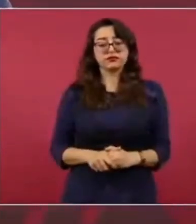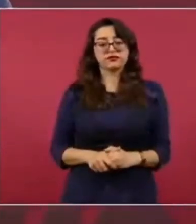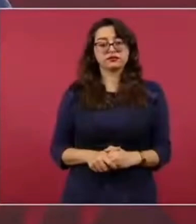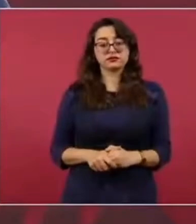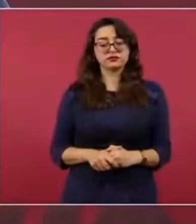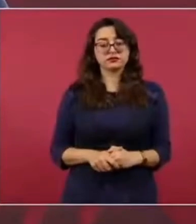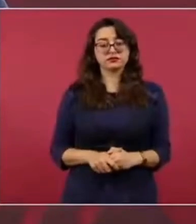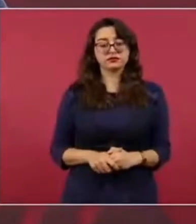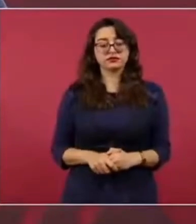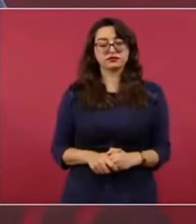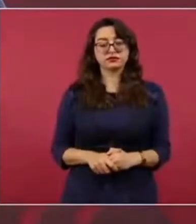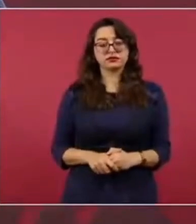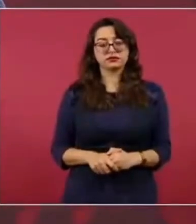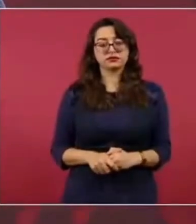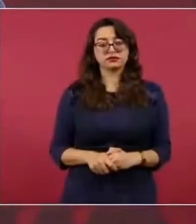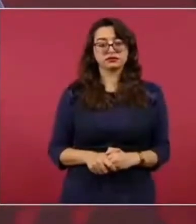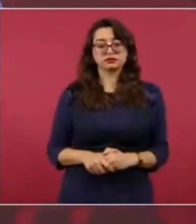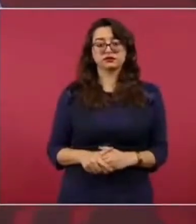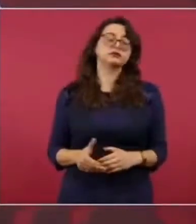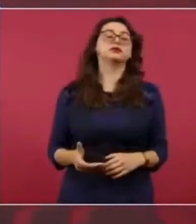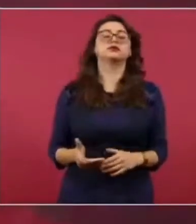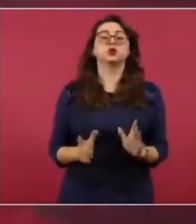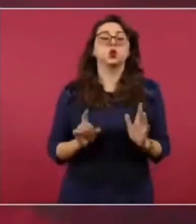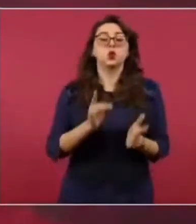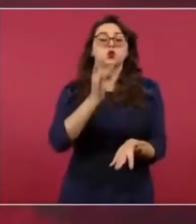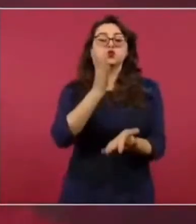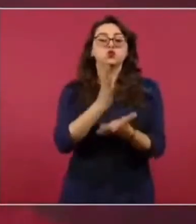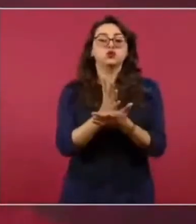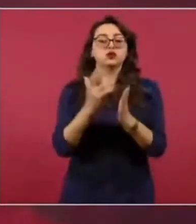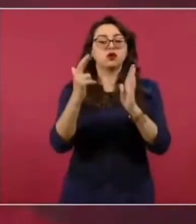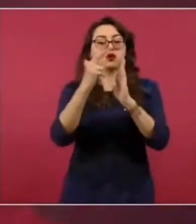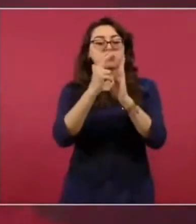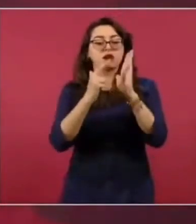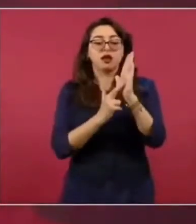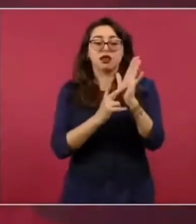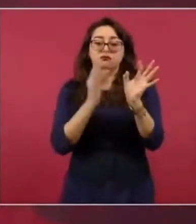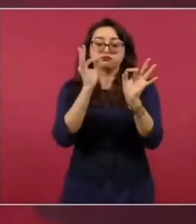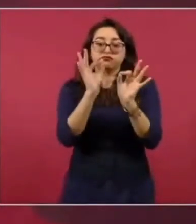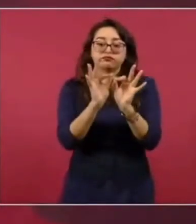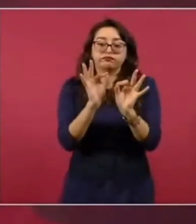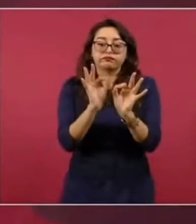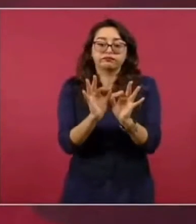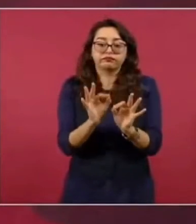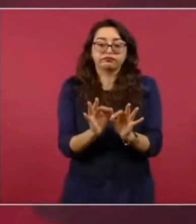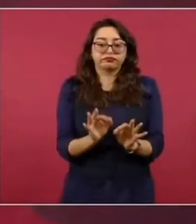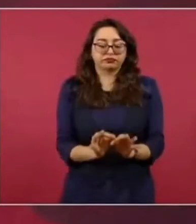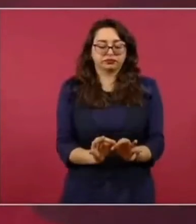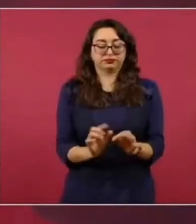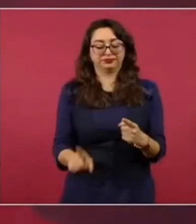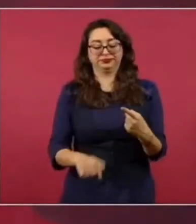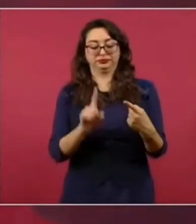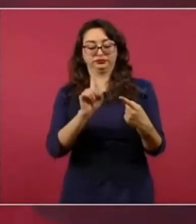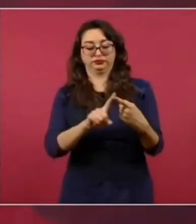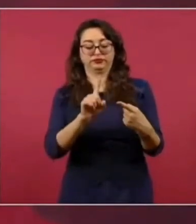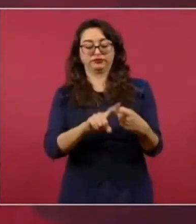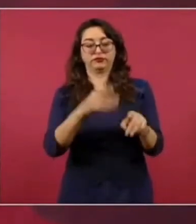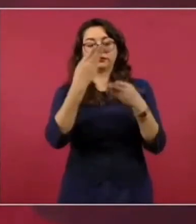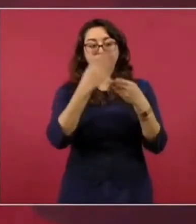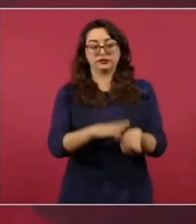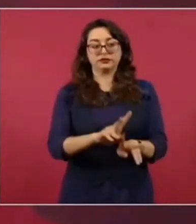anticipación cuáles eran las reglas. Primero, que fuese capital mexicano.